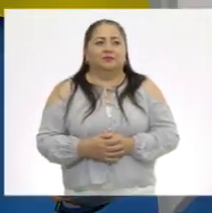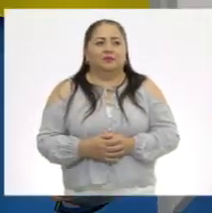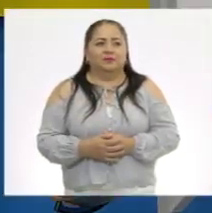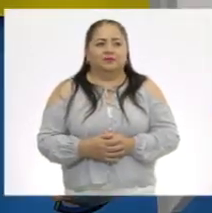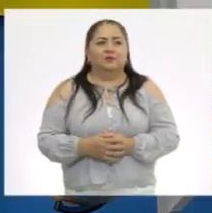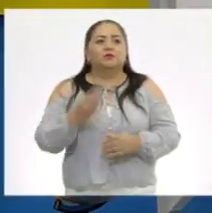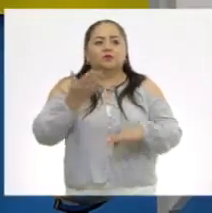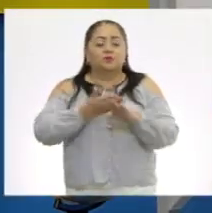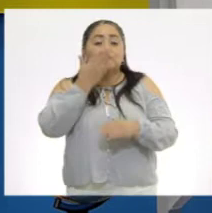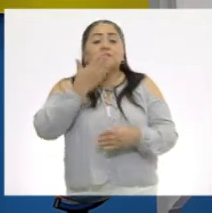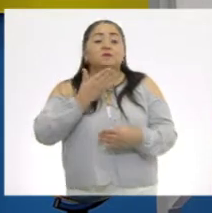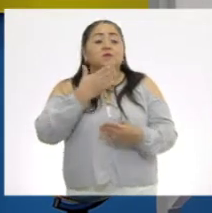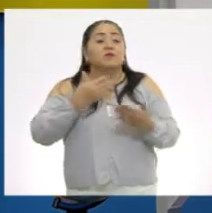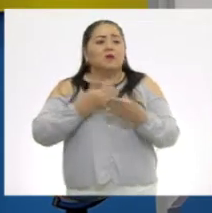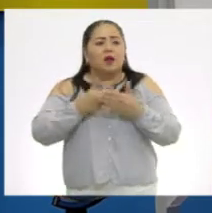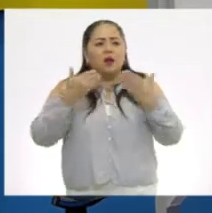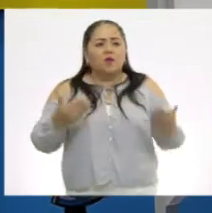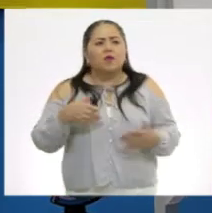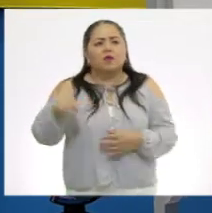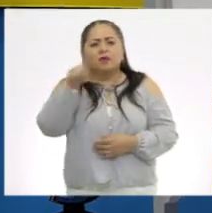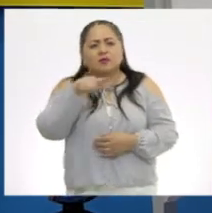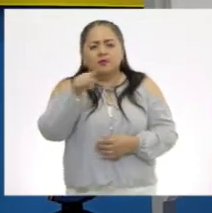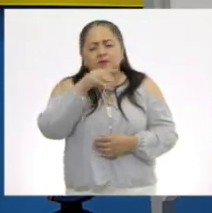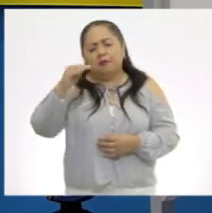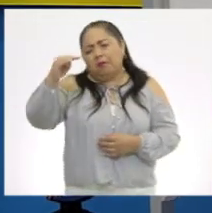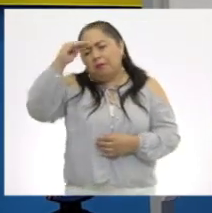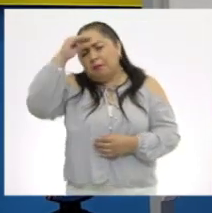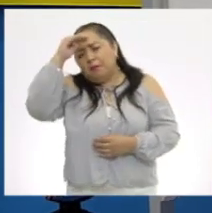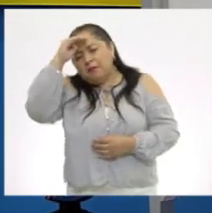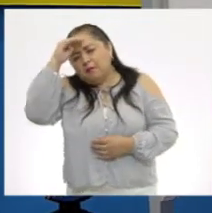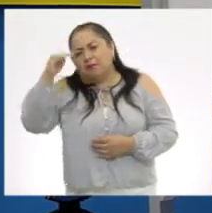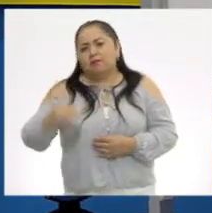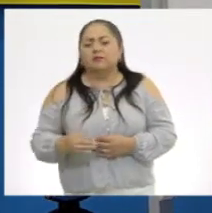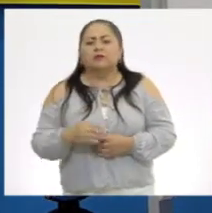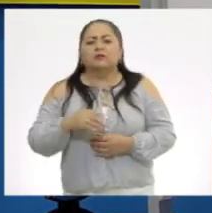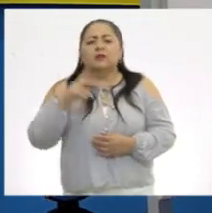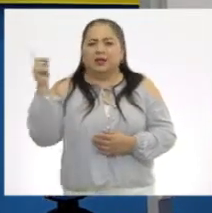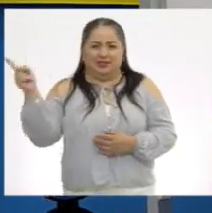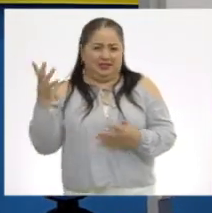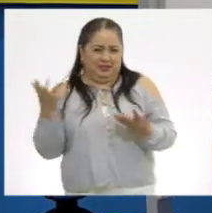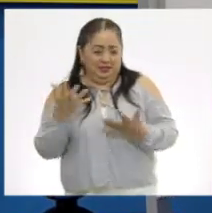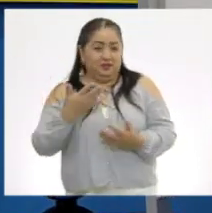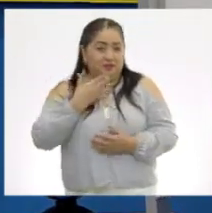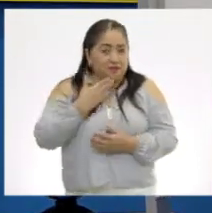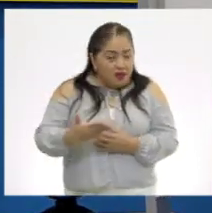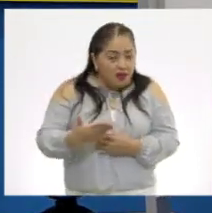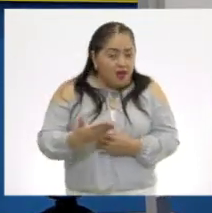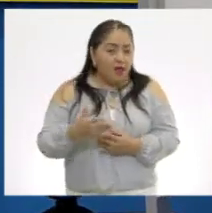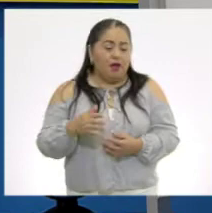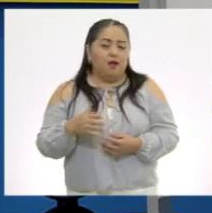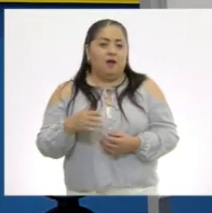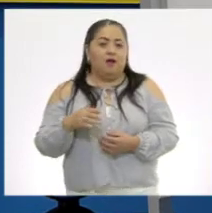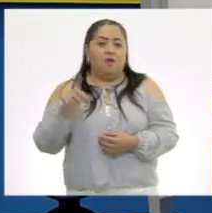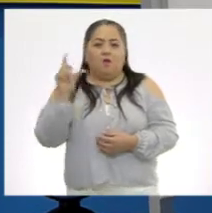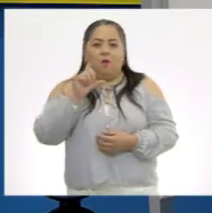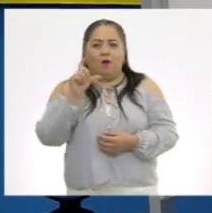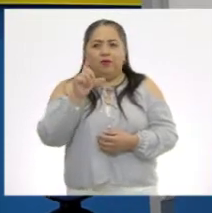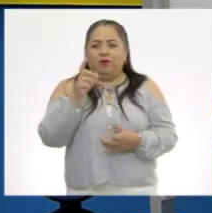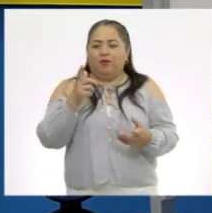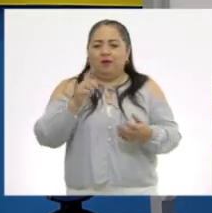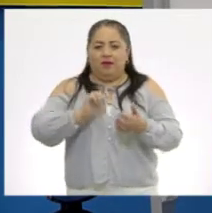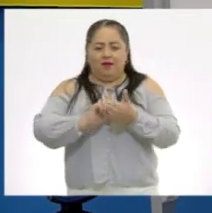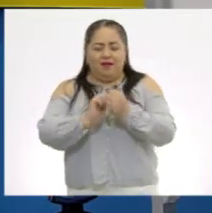Muy bien. Ahora, ¿qué piensan ustedes? ¿Lo que hizo Aníbal está bien? ¿Hubieran